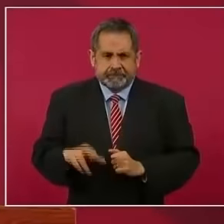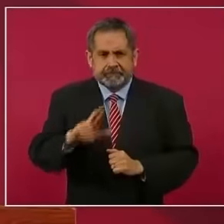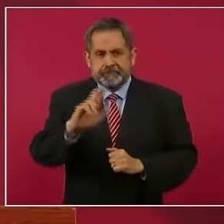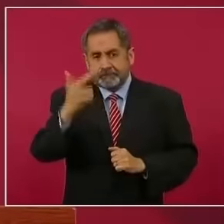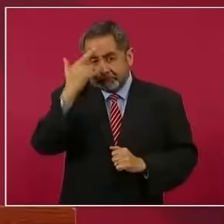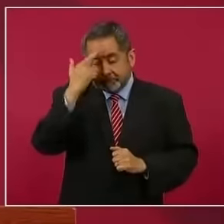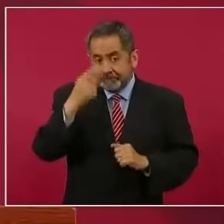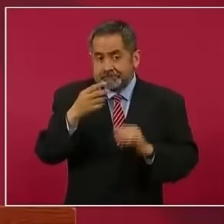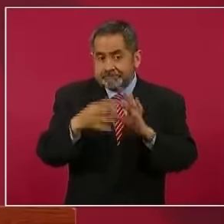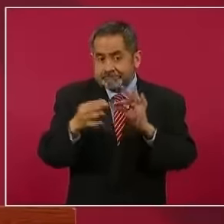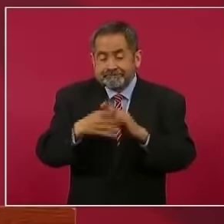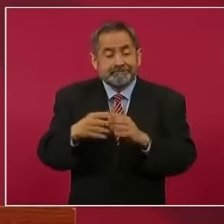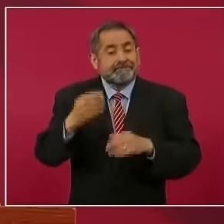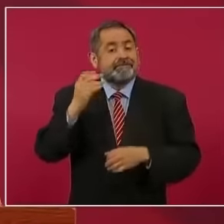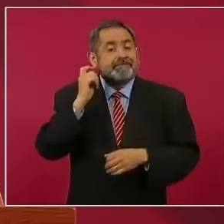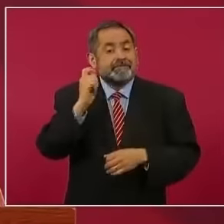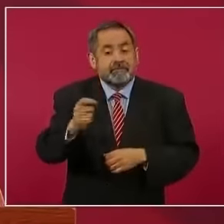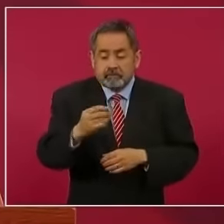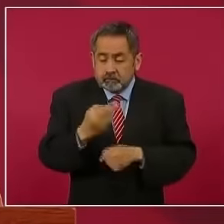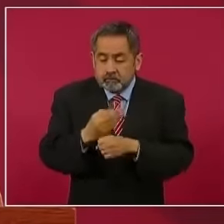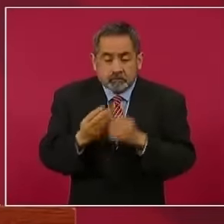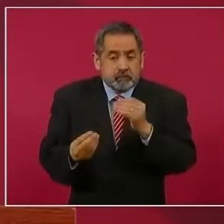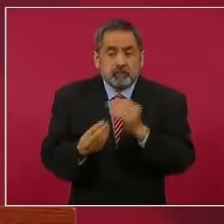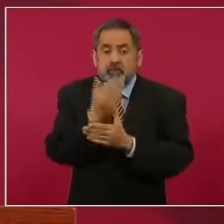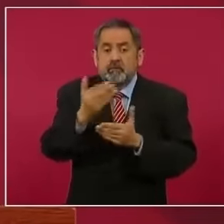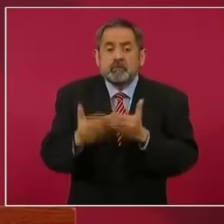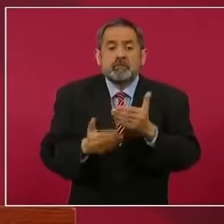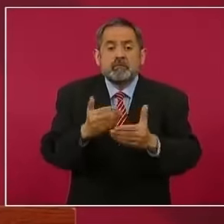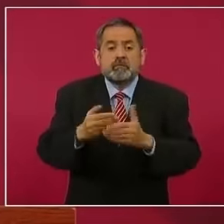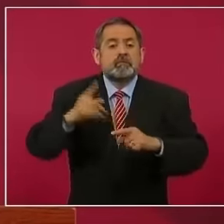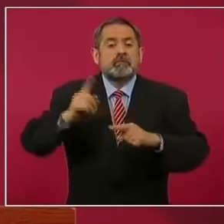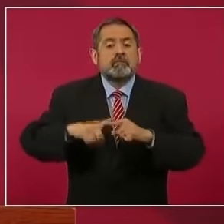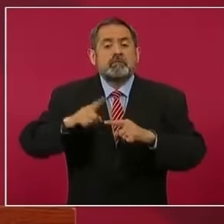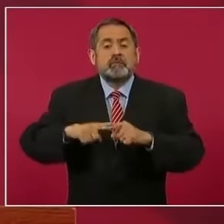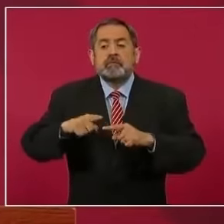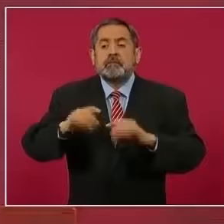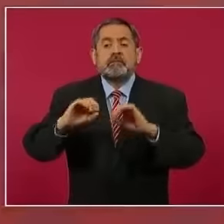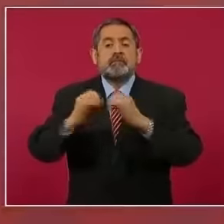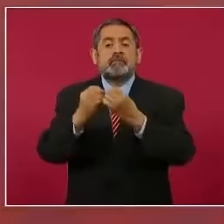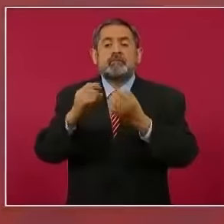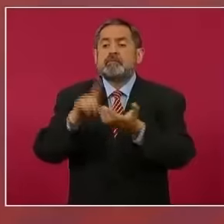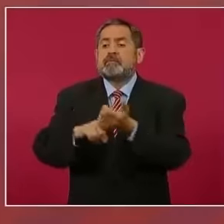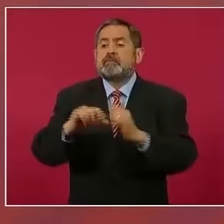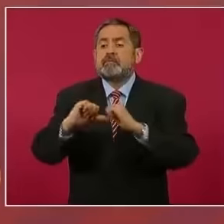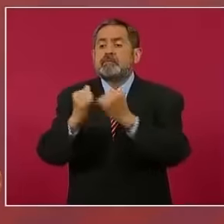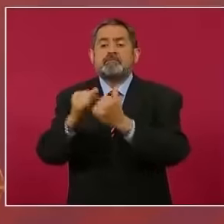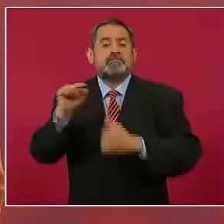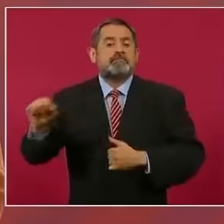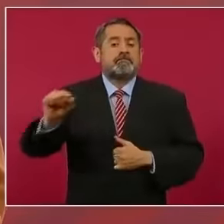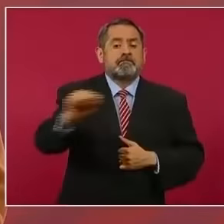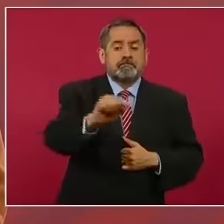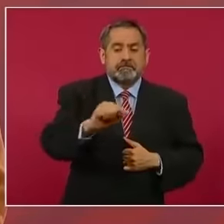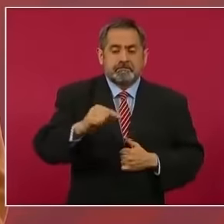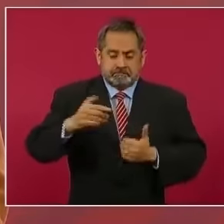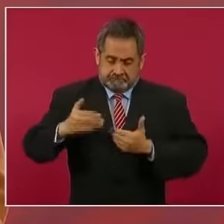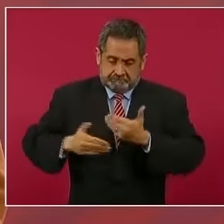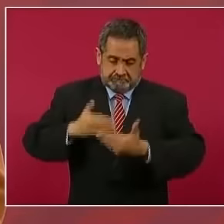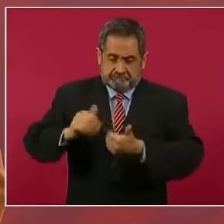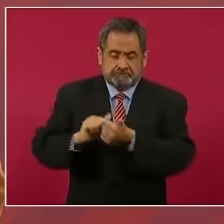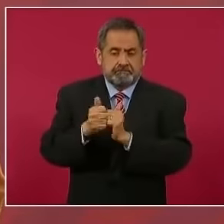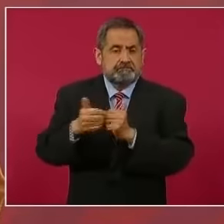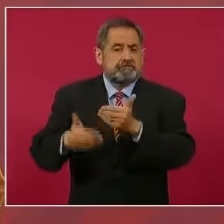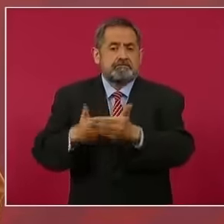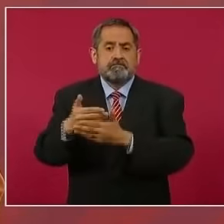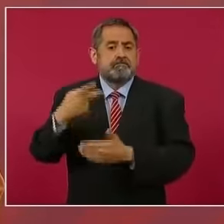que estamos en el terreno de lo inédito, pero que le toca a las propias organizaciones el poder conducir sus